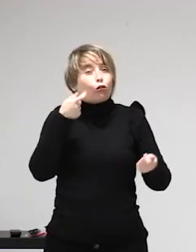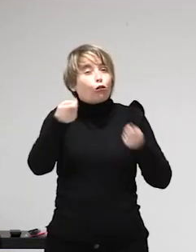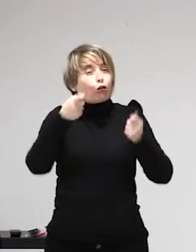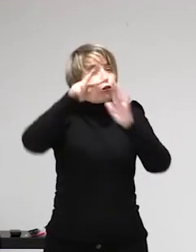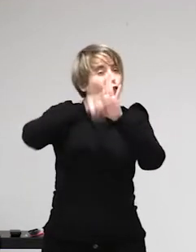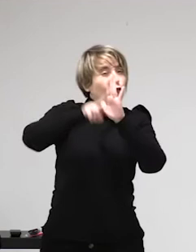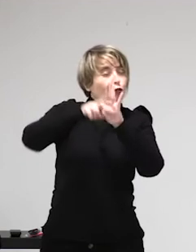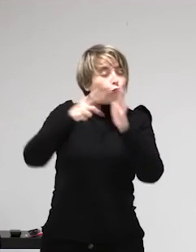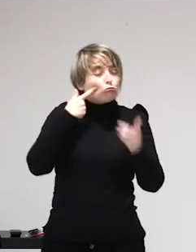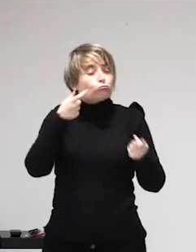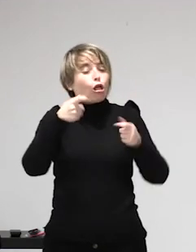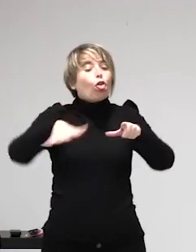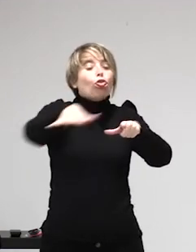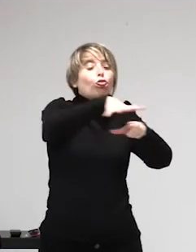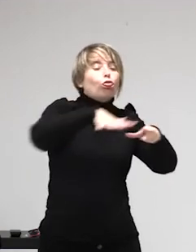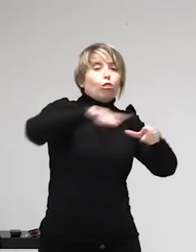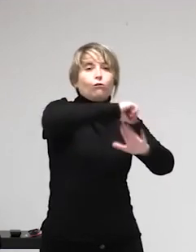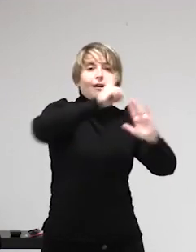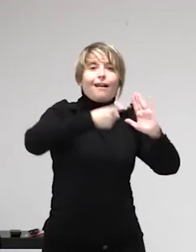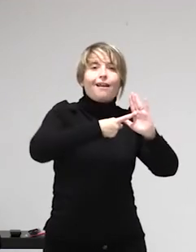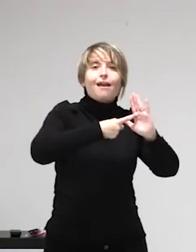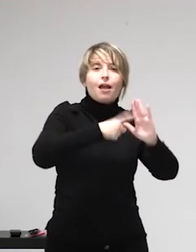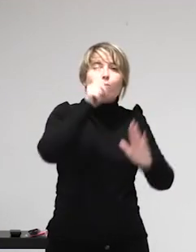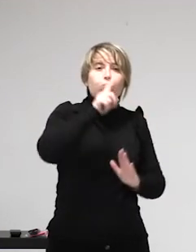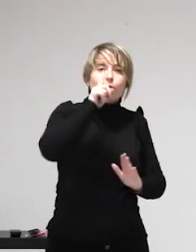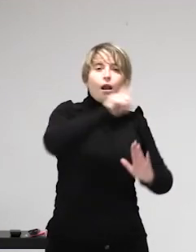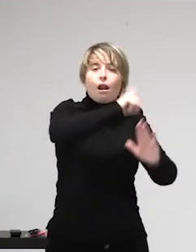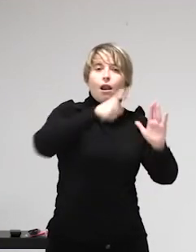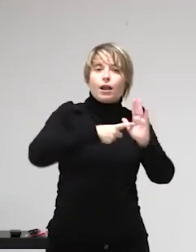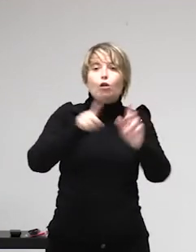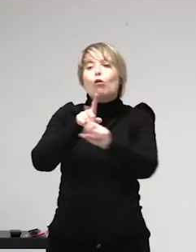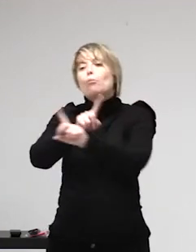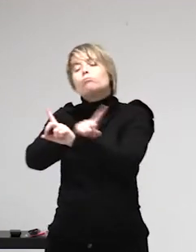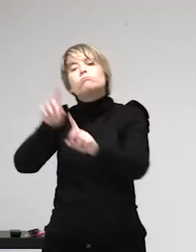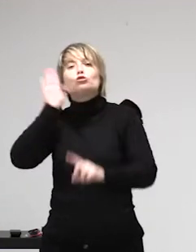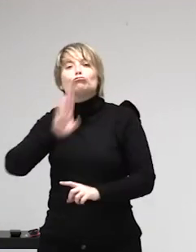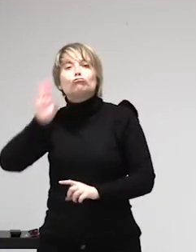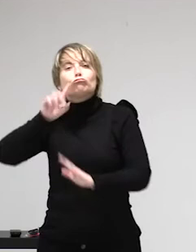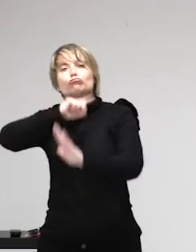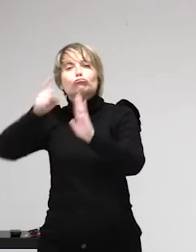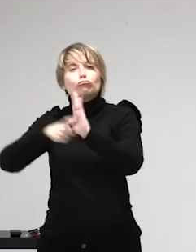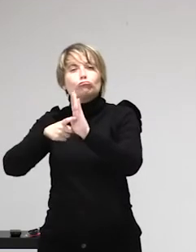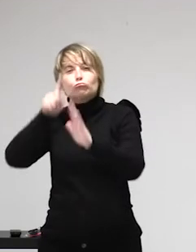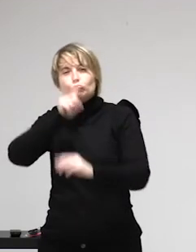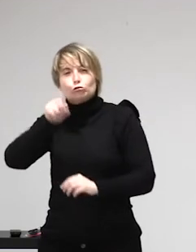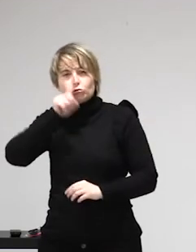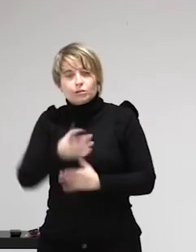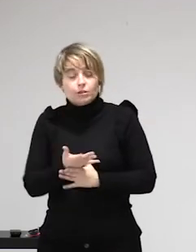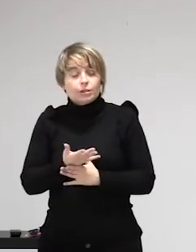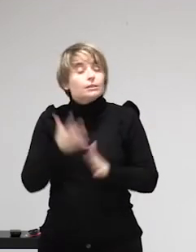pobres, ¿vale? Porque al fin y al cabo la inmensa mayoría de las mujeres que acaban en prostitución vienen de la pobreza. después,